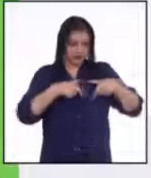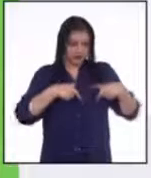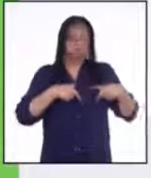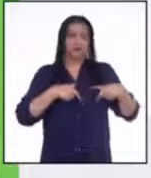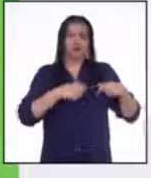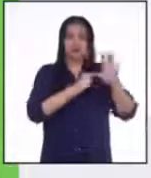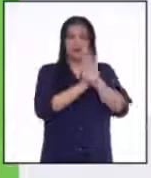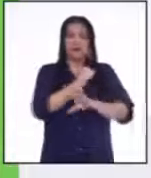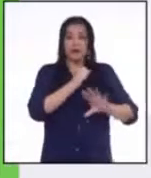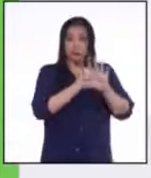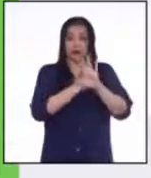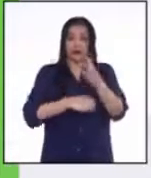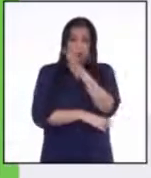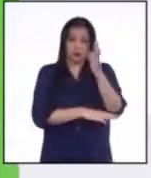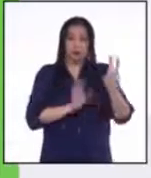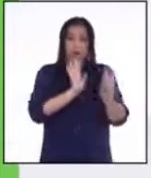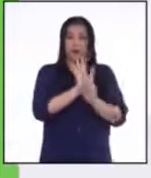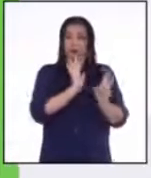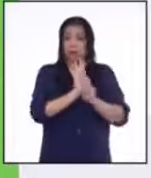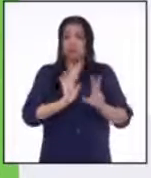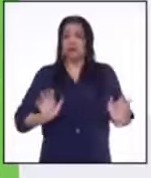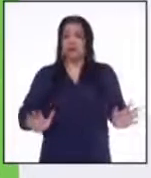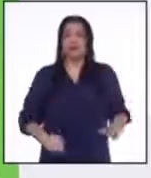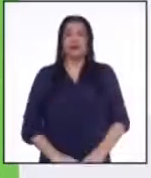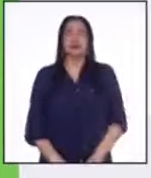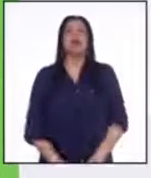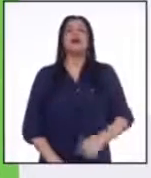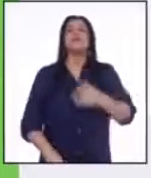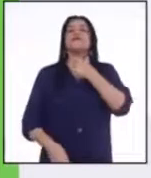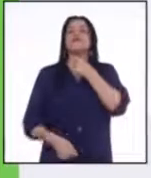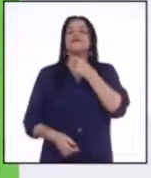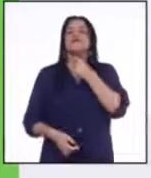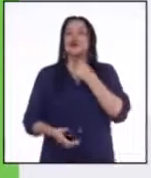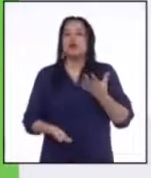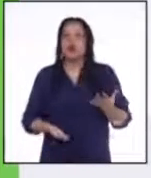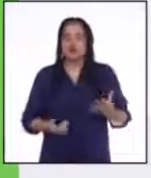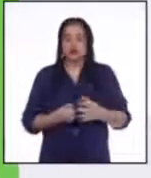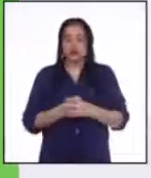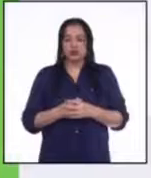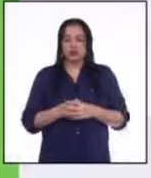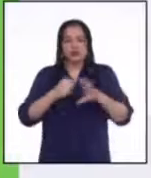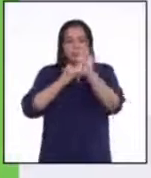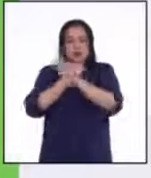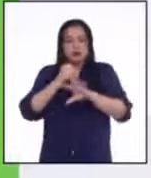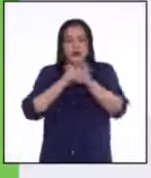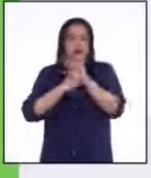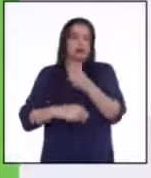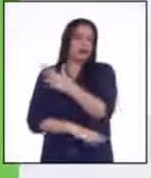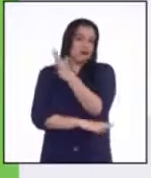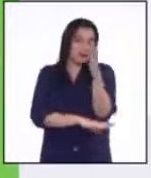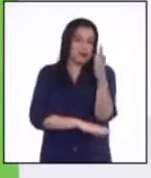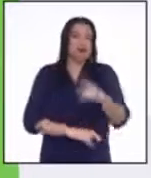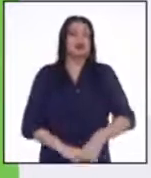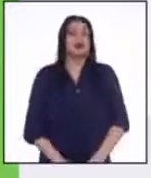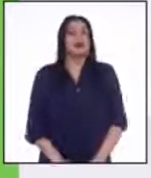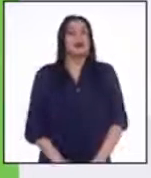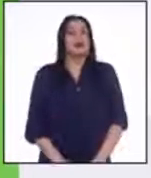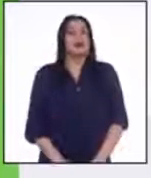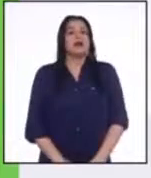guardaparque. Todavía sigo siendo guardaparque voluntario, porque me gusta guardar los parques. Entonces